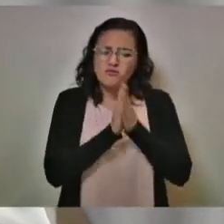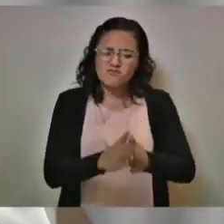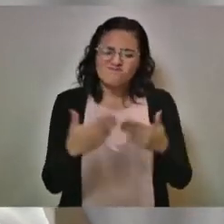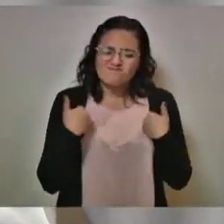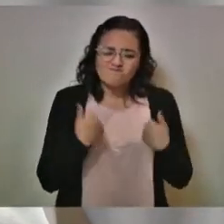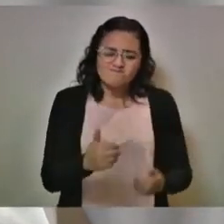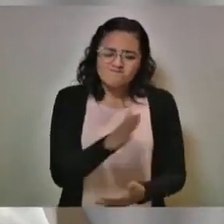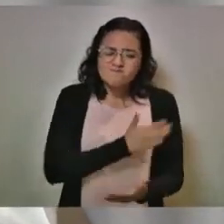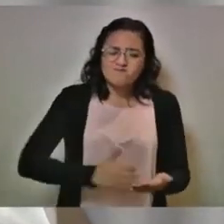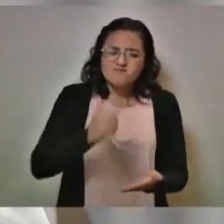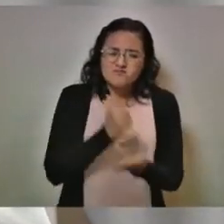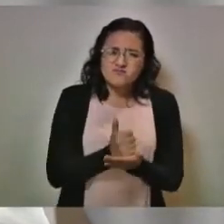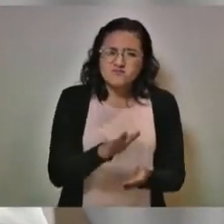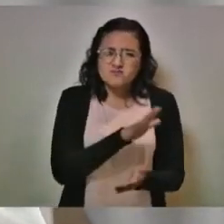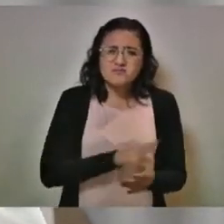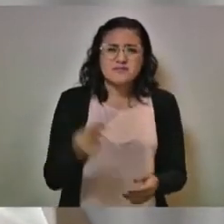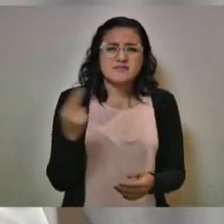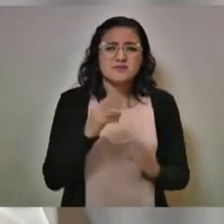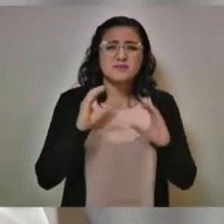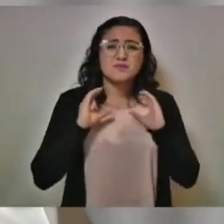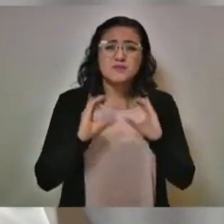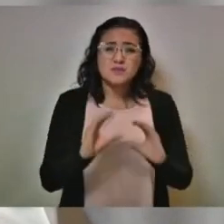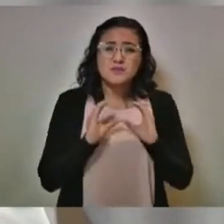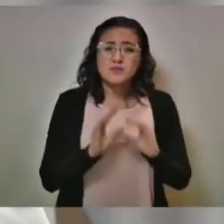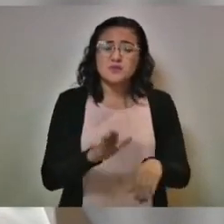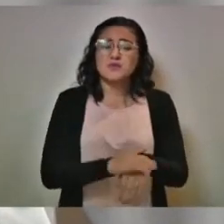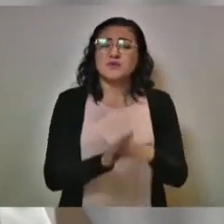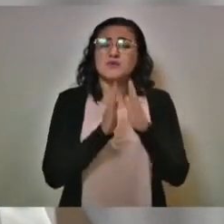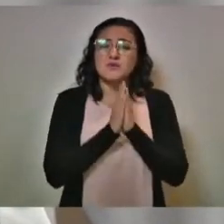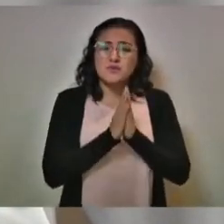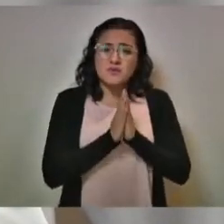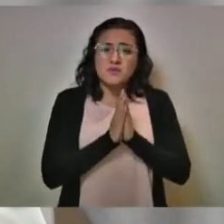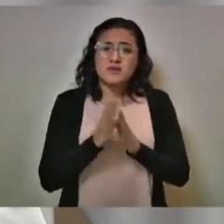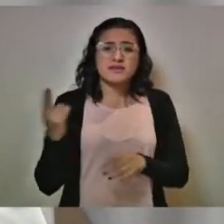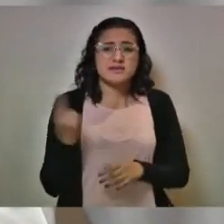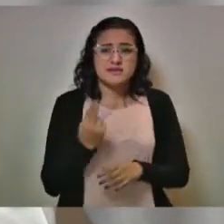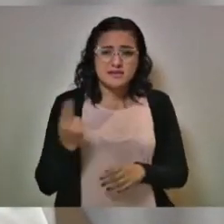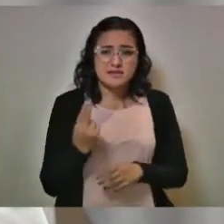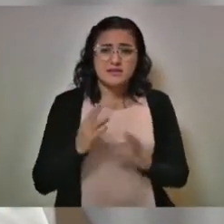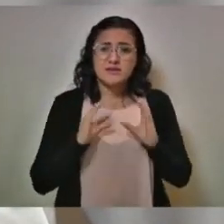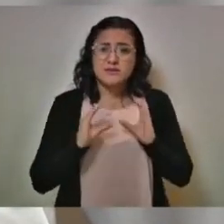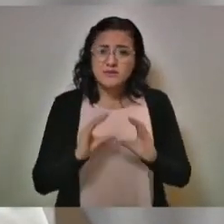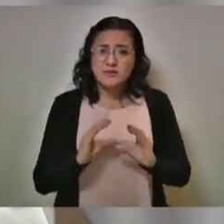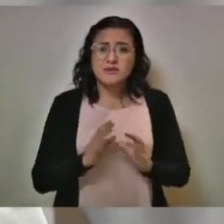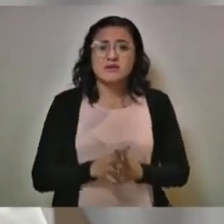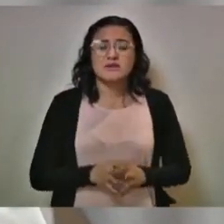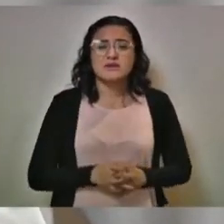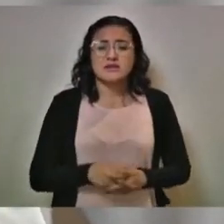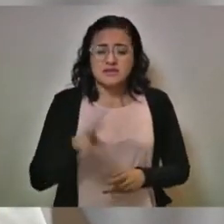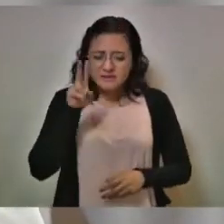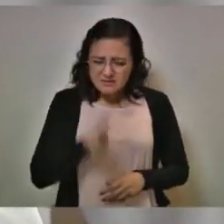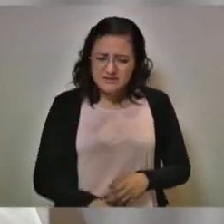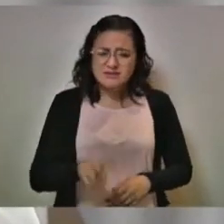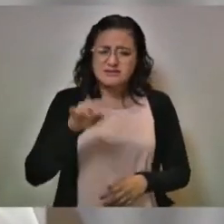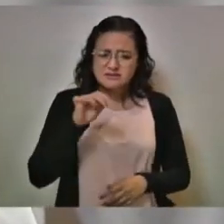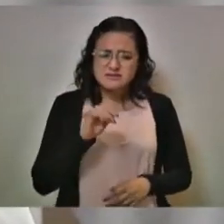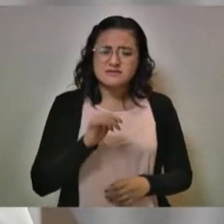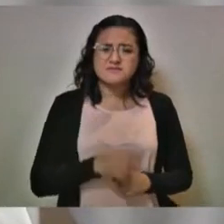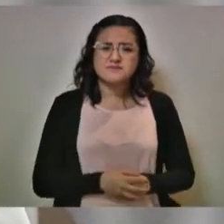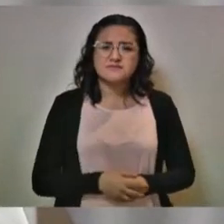metropolitana, tienen que cuidarse, tienen que cuidarse. De verdad que sí.